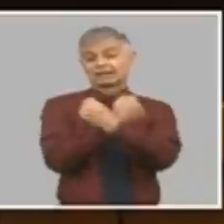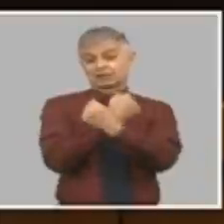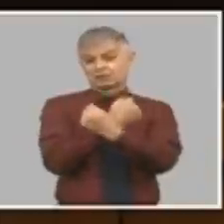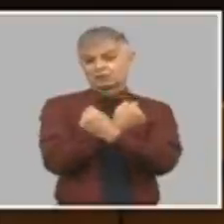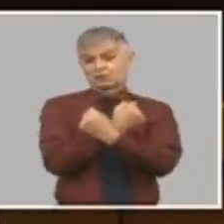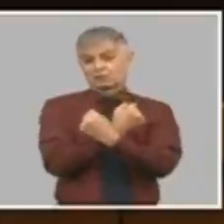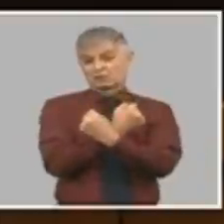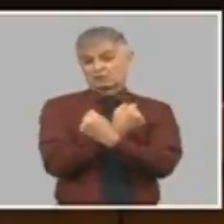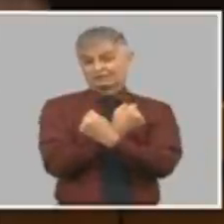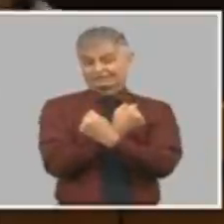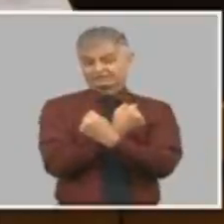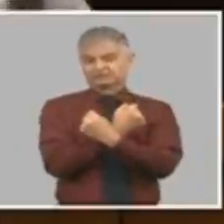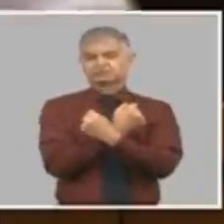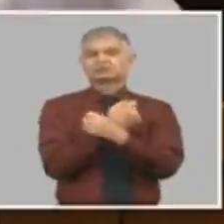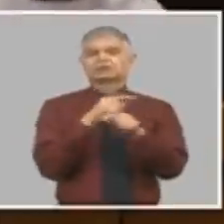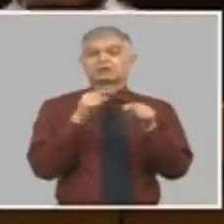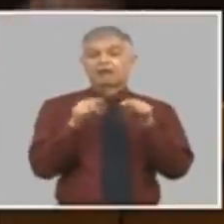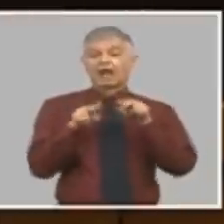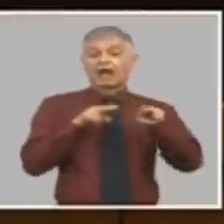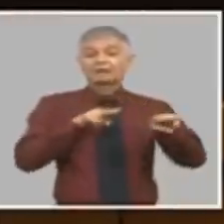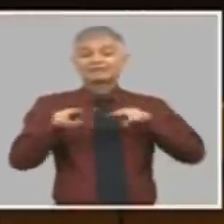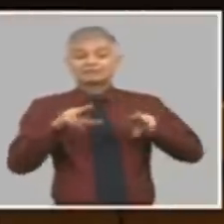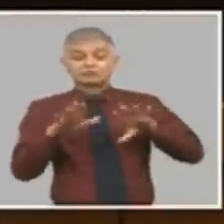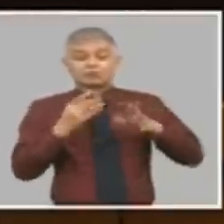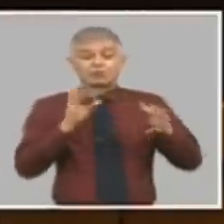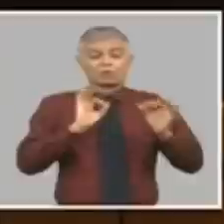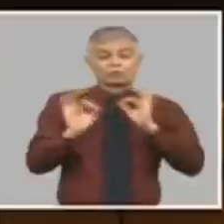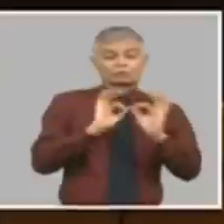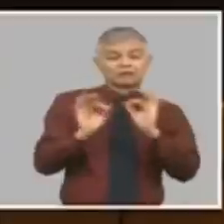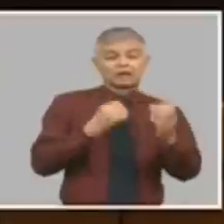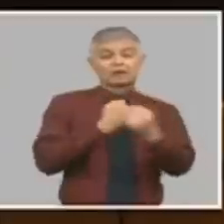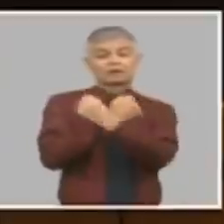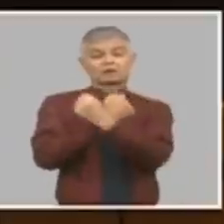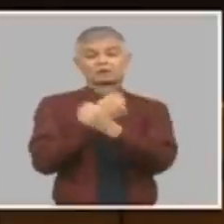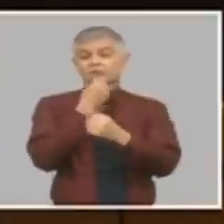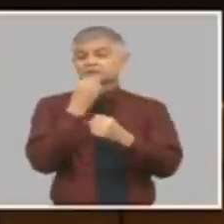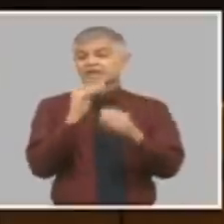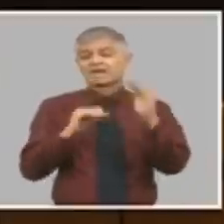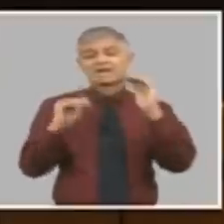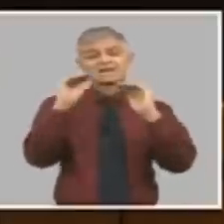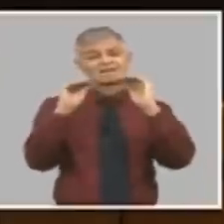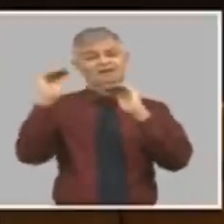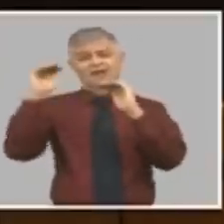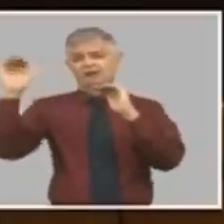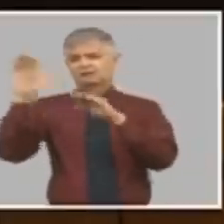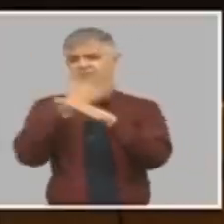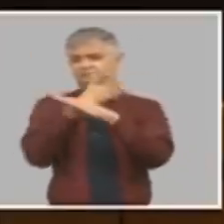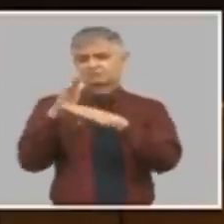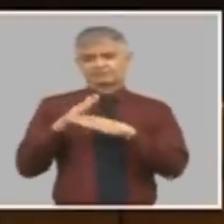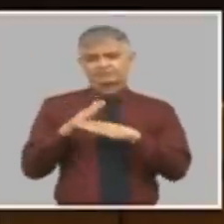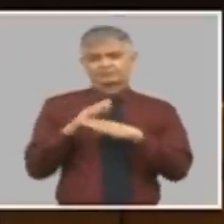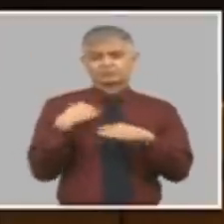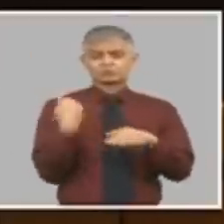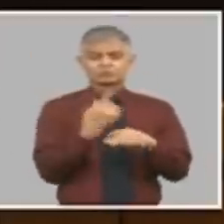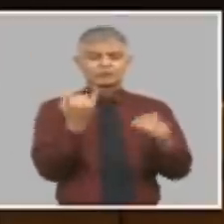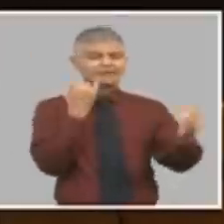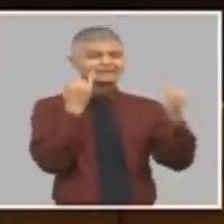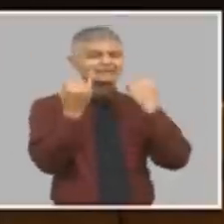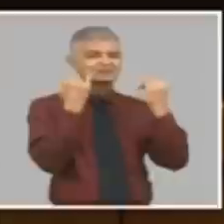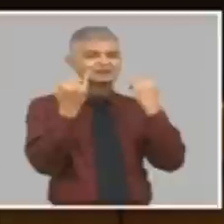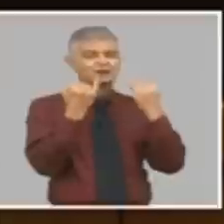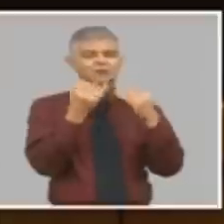y la administración de riesgos puede ser a cualquier nivel nosotros hemos identificado de este proceso